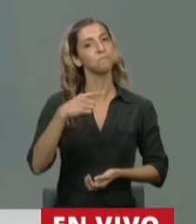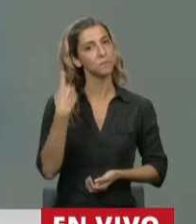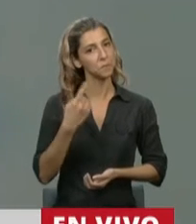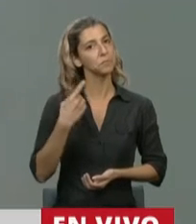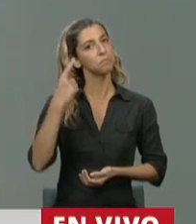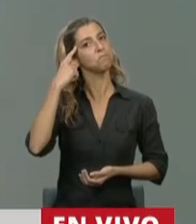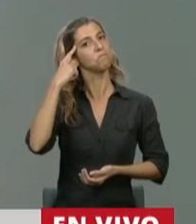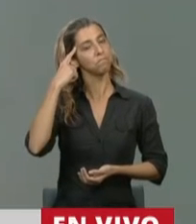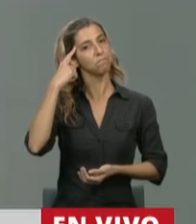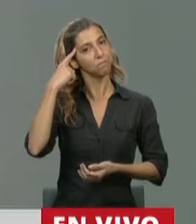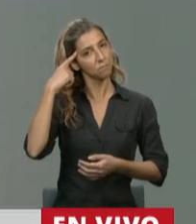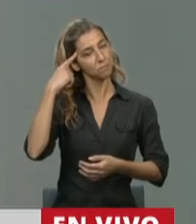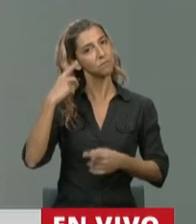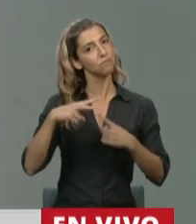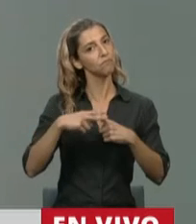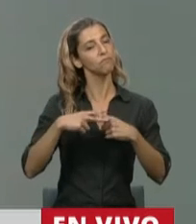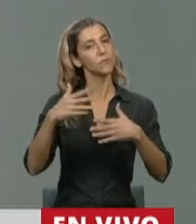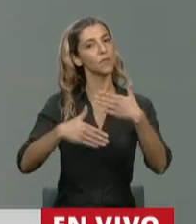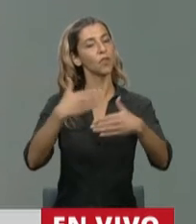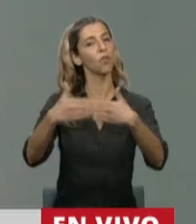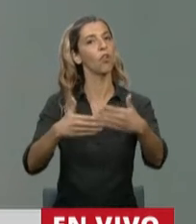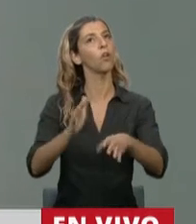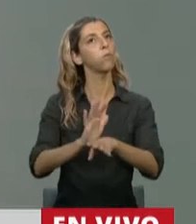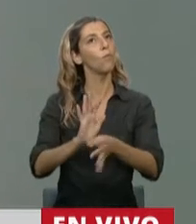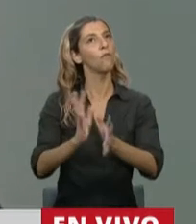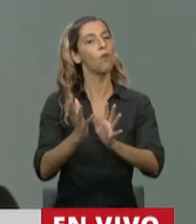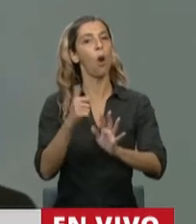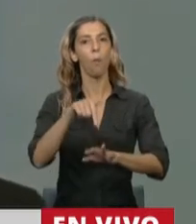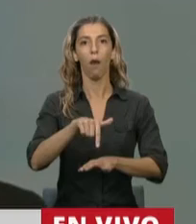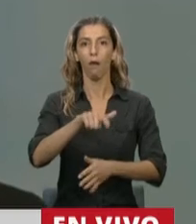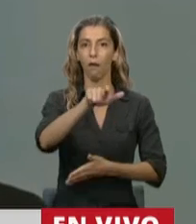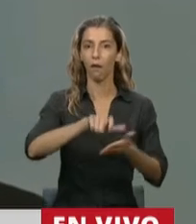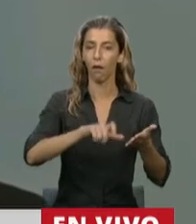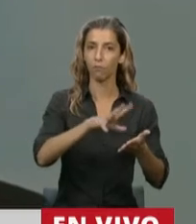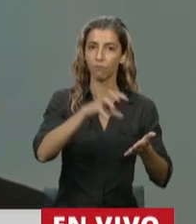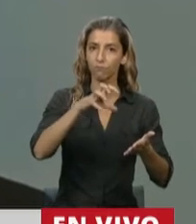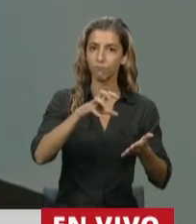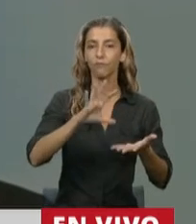modernización y la tecnología a través de recetas digitales y a través de telemedicina.